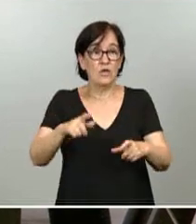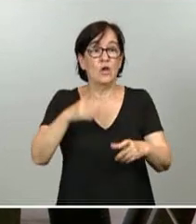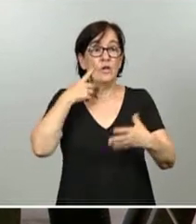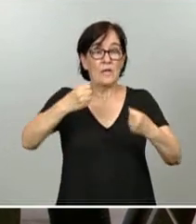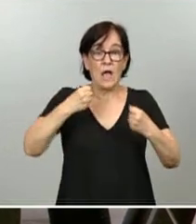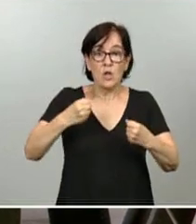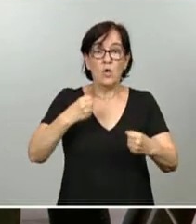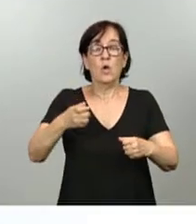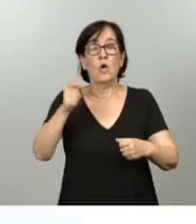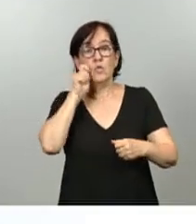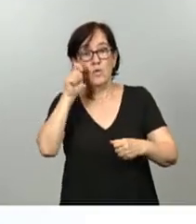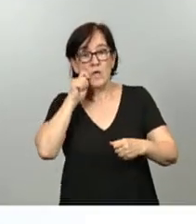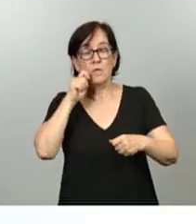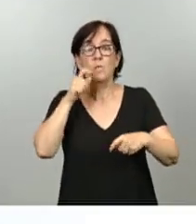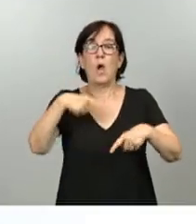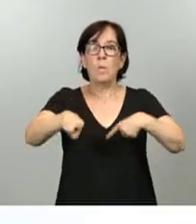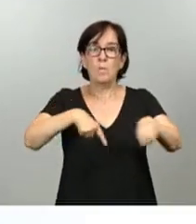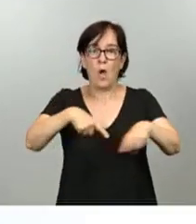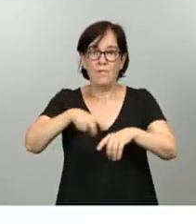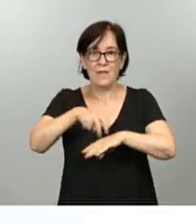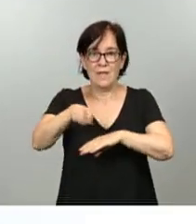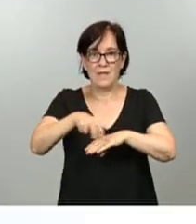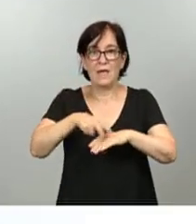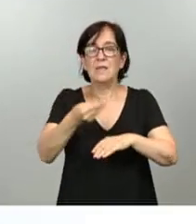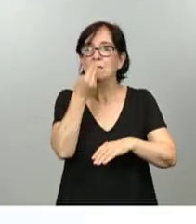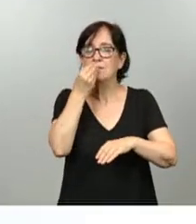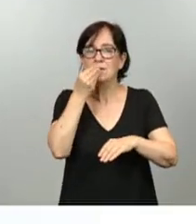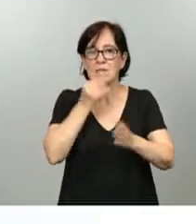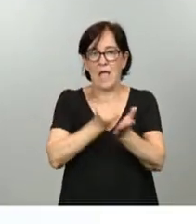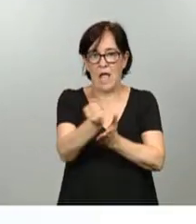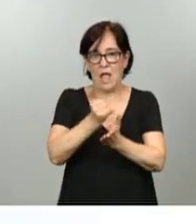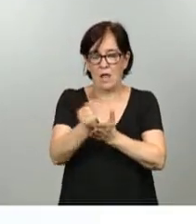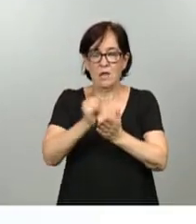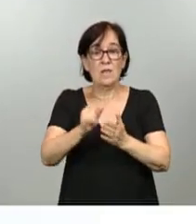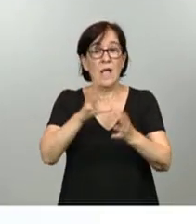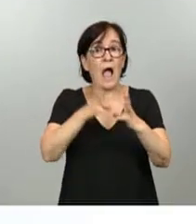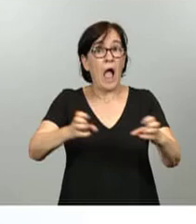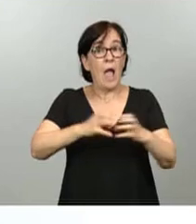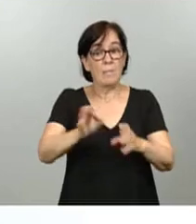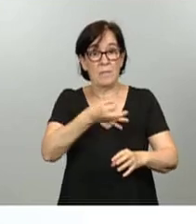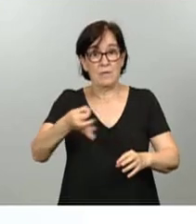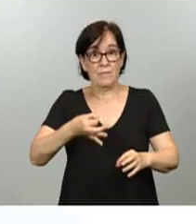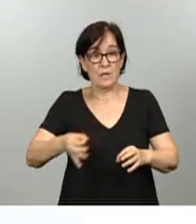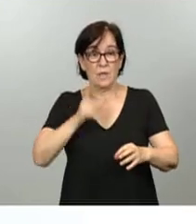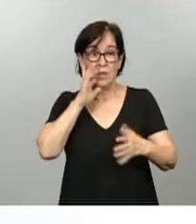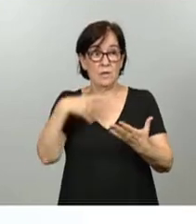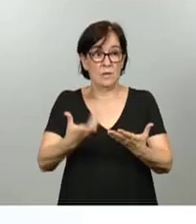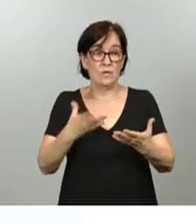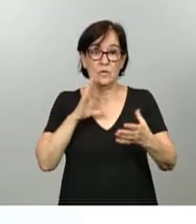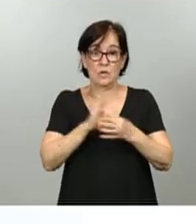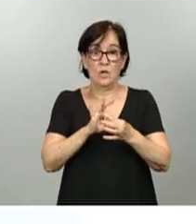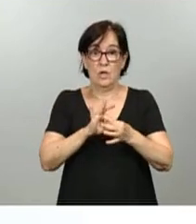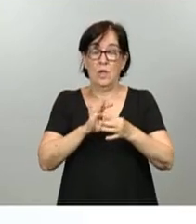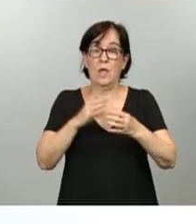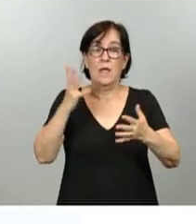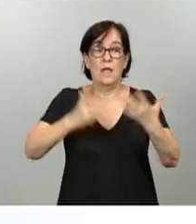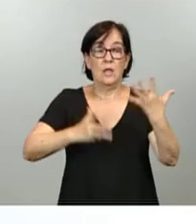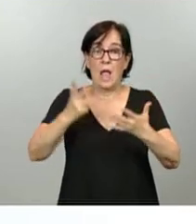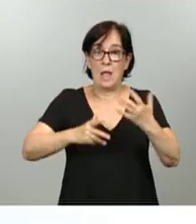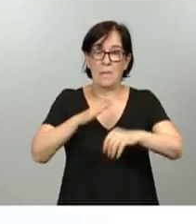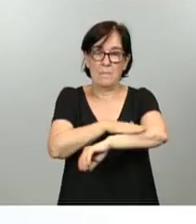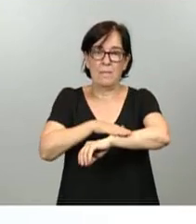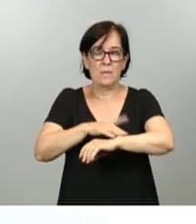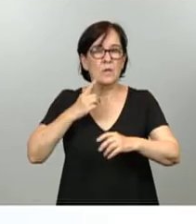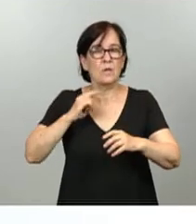agroalimentario. Ambición y eficacia casan más con los corsés administrativos. Será necesario reforzar